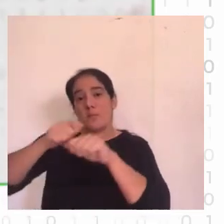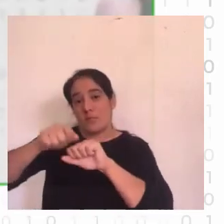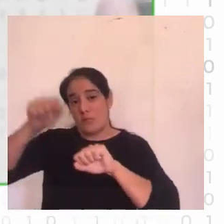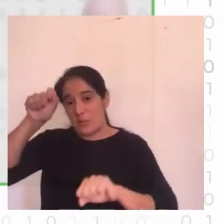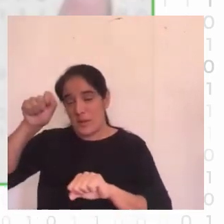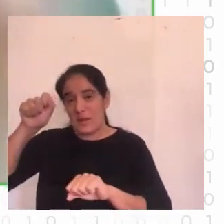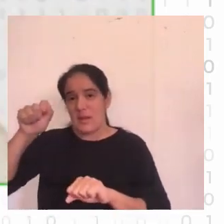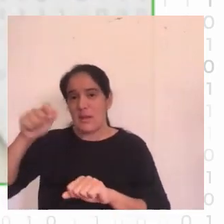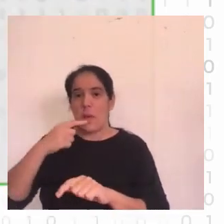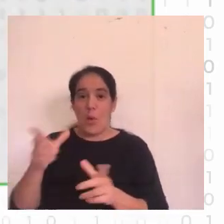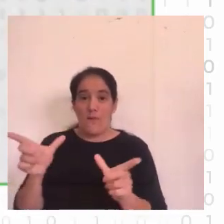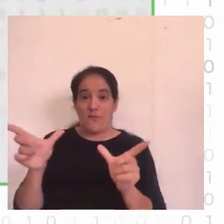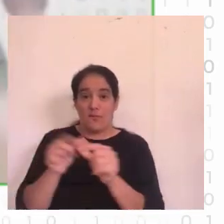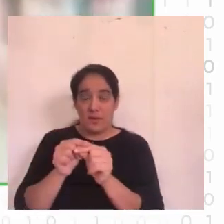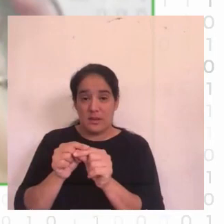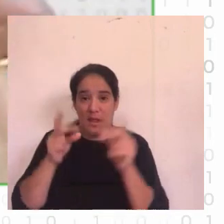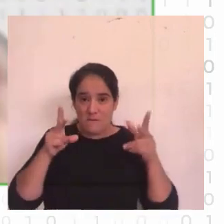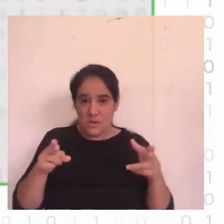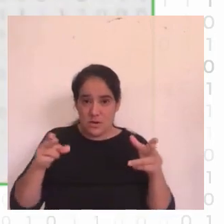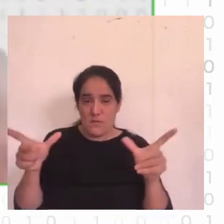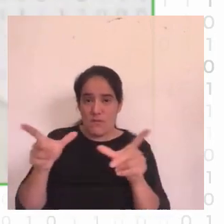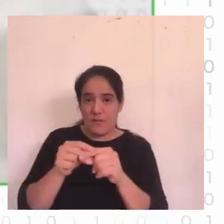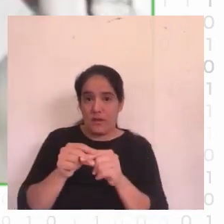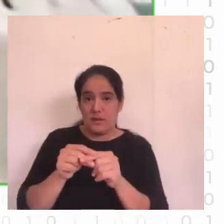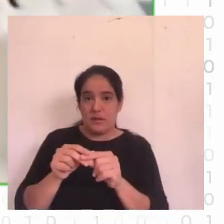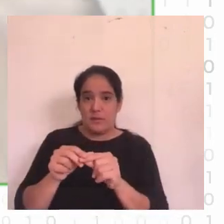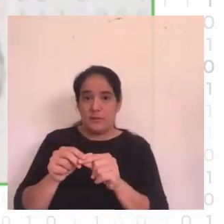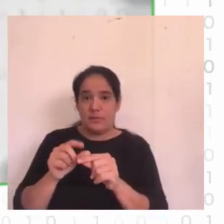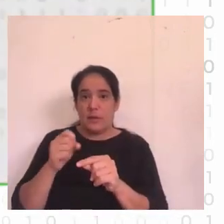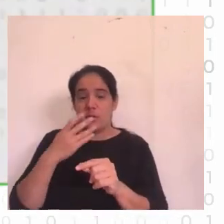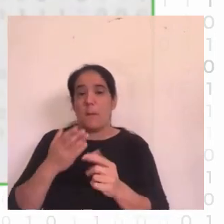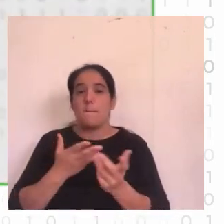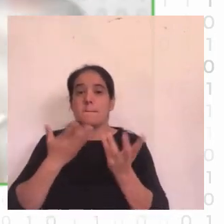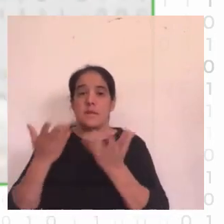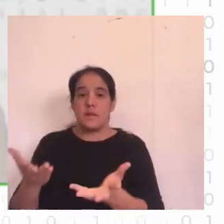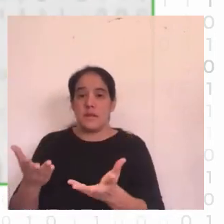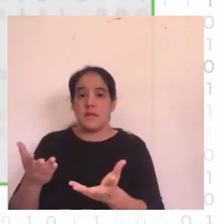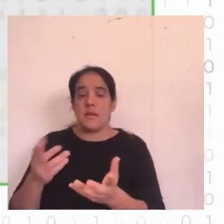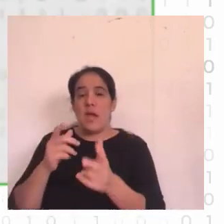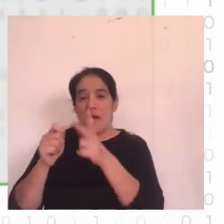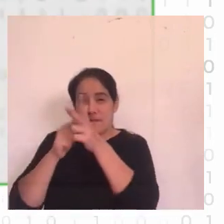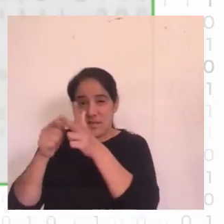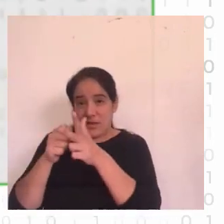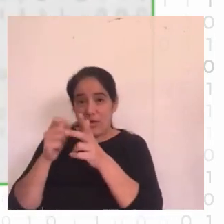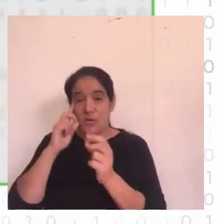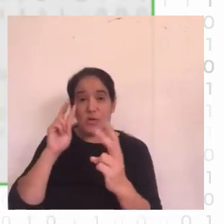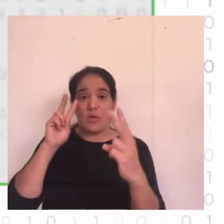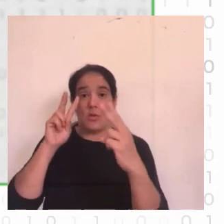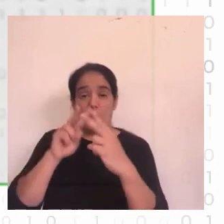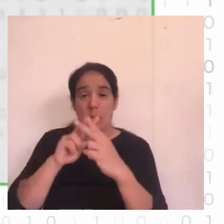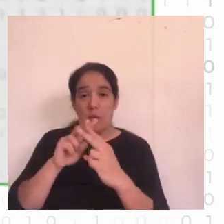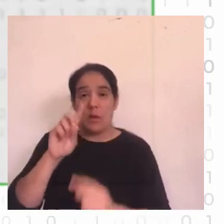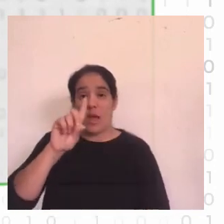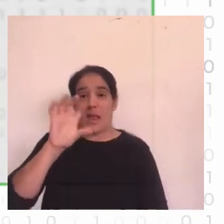a cerrar el bloque después le vamos a pedir le vamos a pedir al equipo que se puede pasar el video y nos vemos a las 10 de la